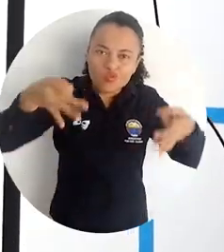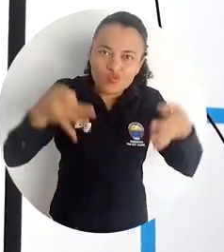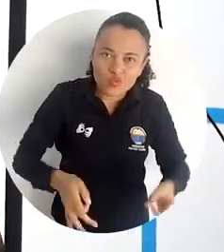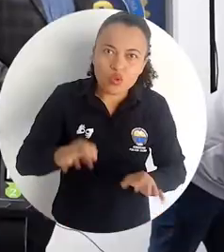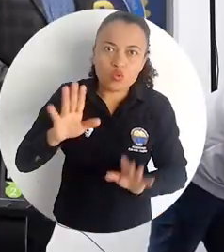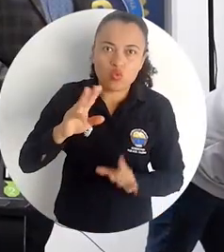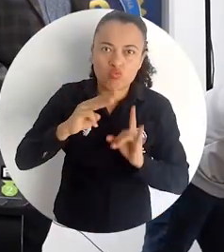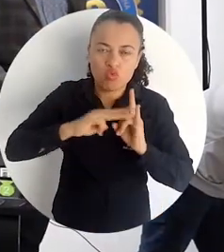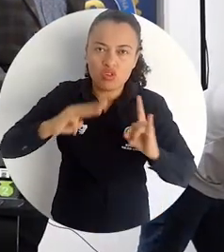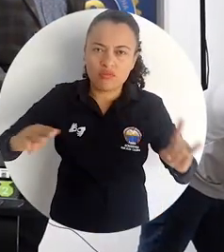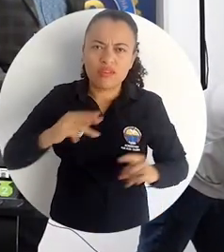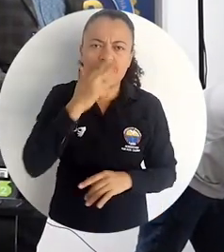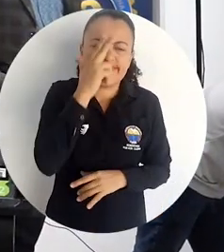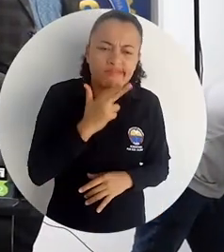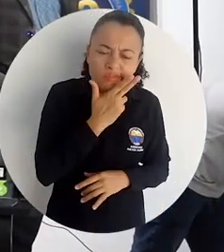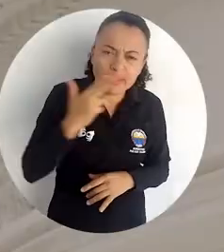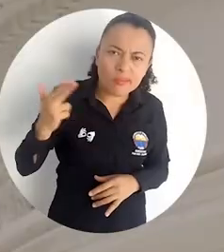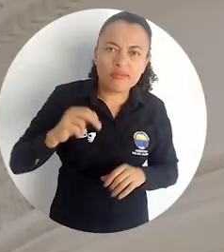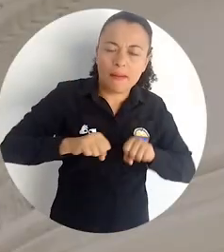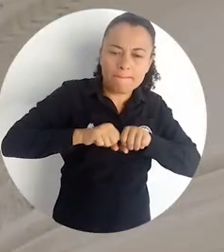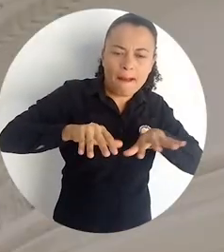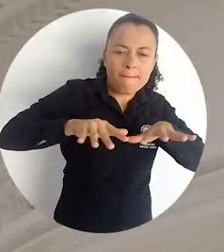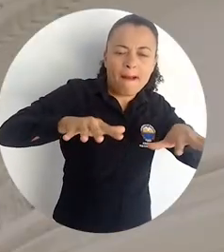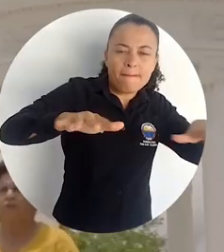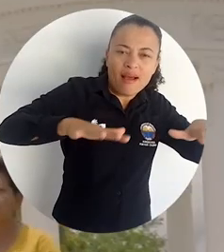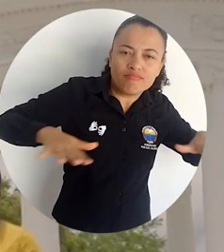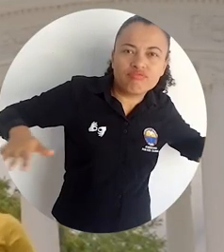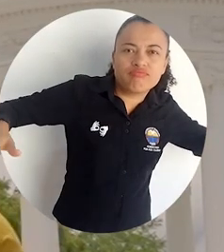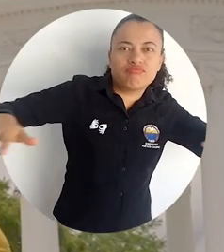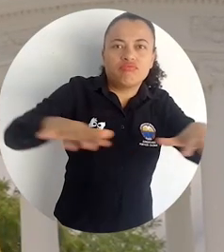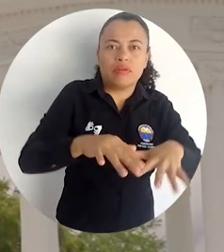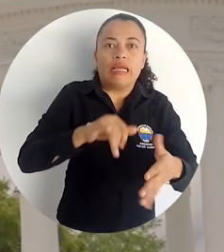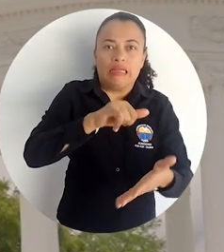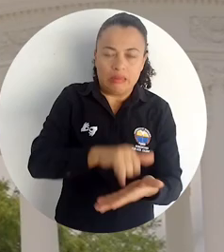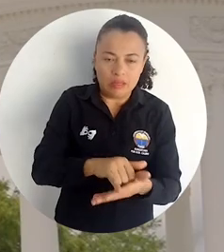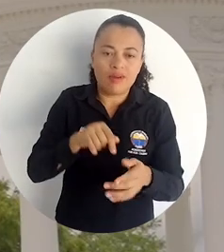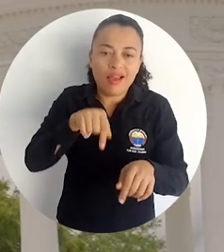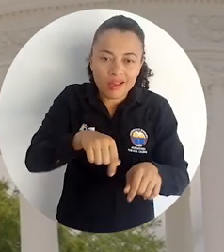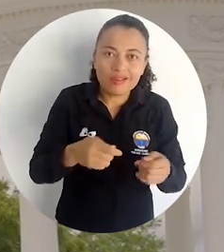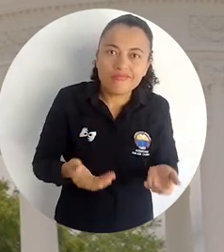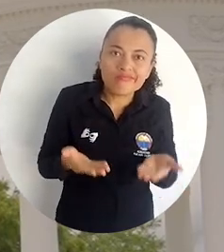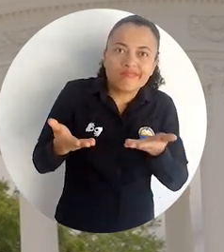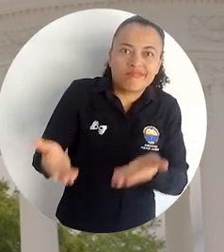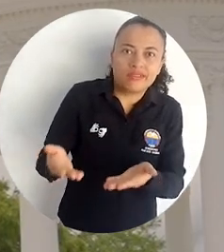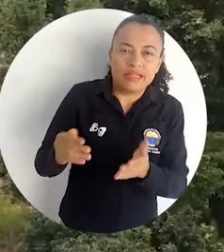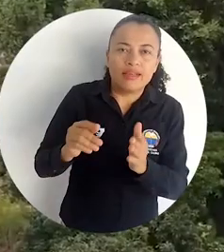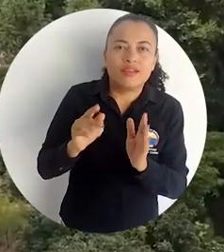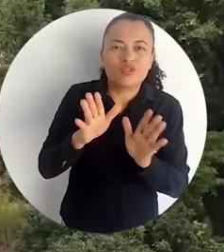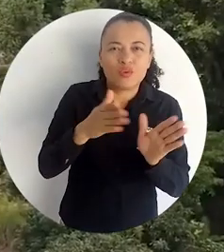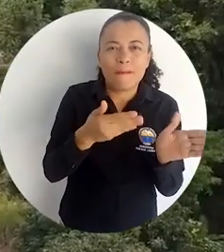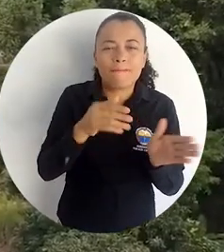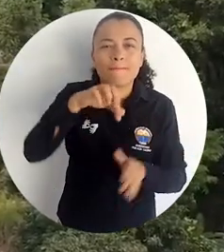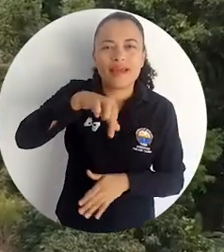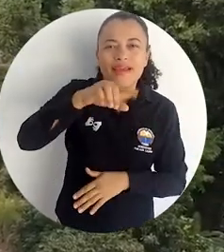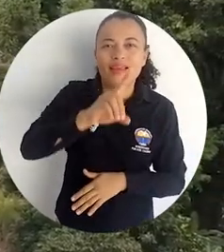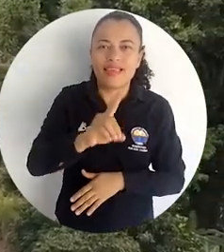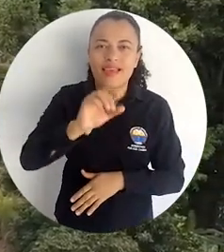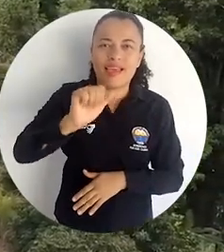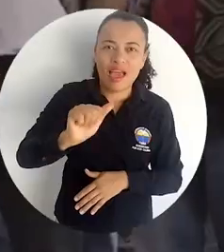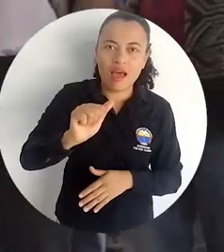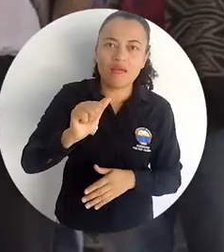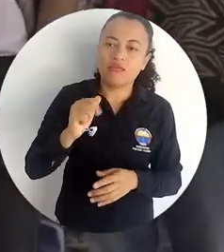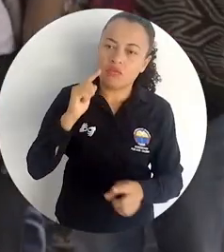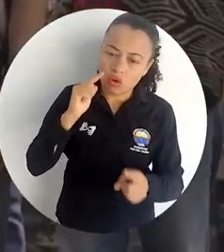se ratificó que la Universidad del Magdalena está comprometida y expandida en el territorio y que esta apuesta consagrada en el plan de desarrollo